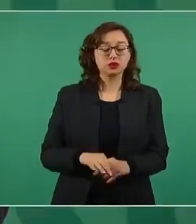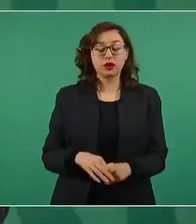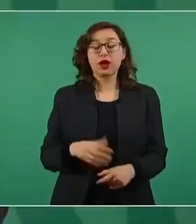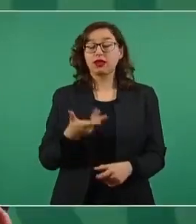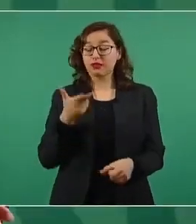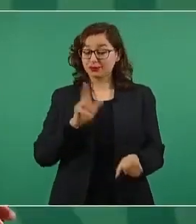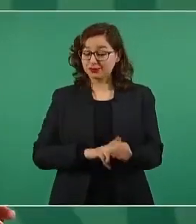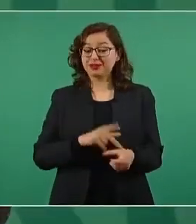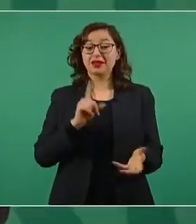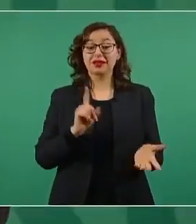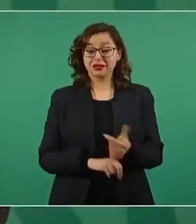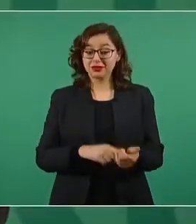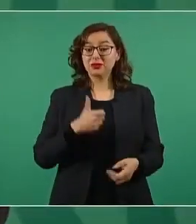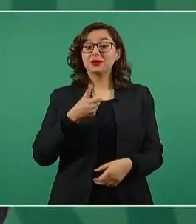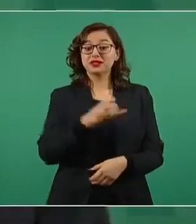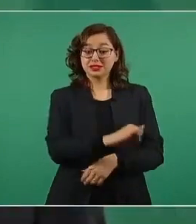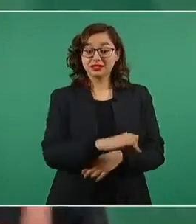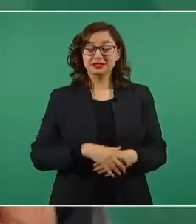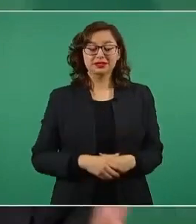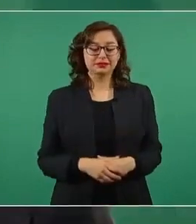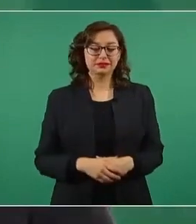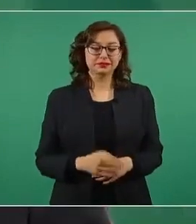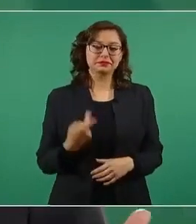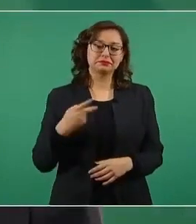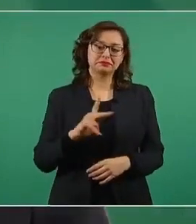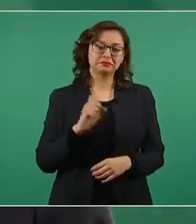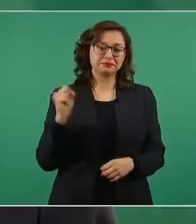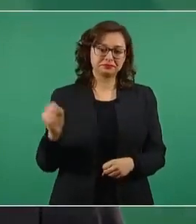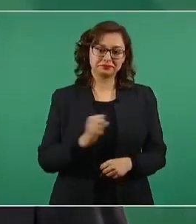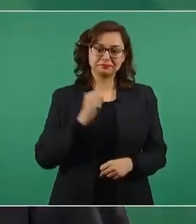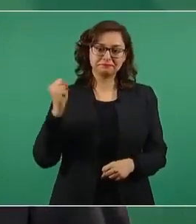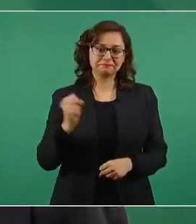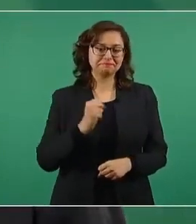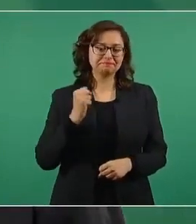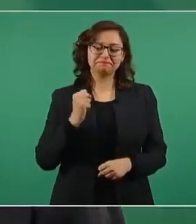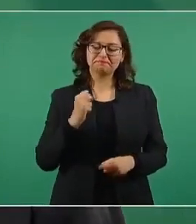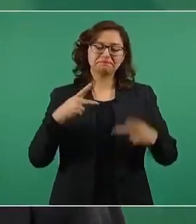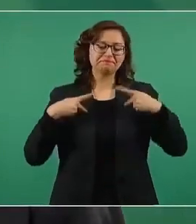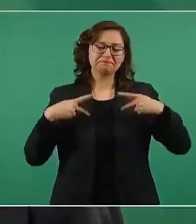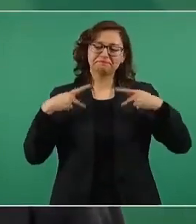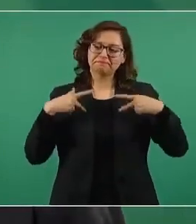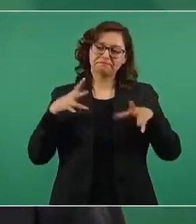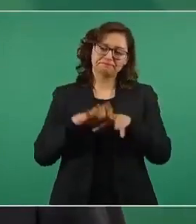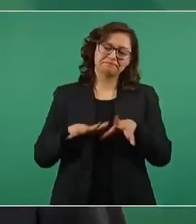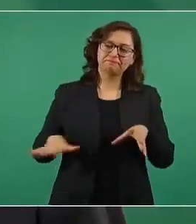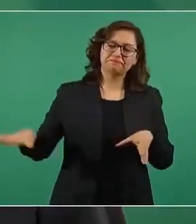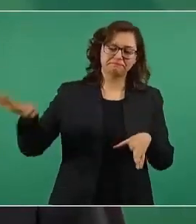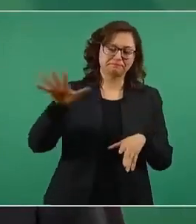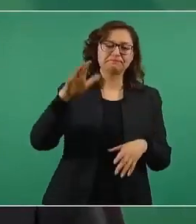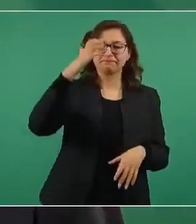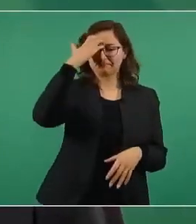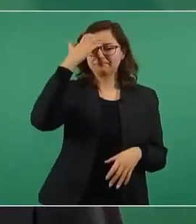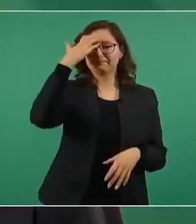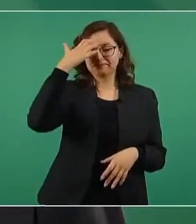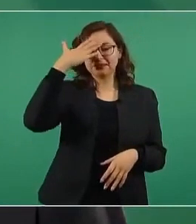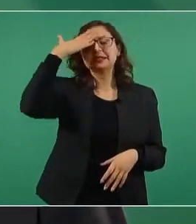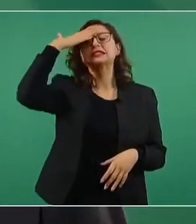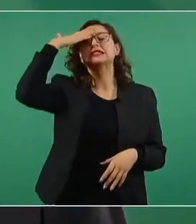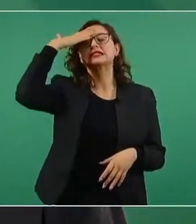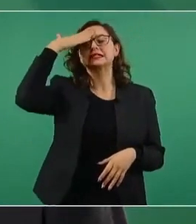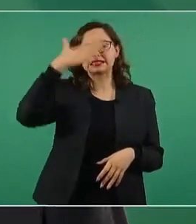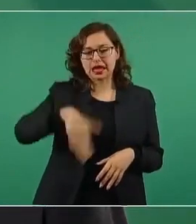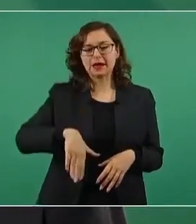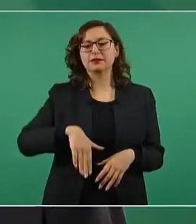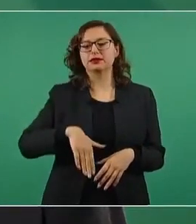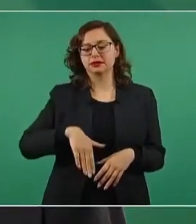así está. Pero afortunadamente la gente nos da su confianza y saben que